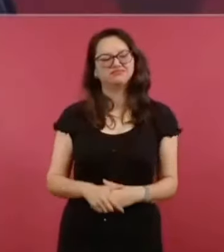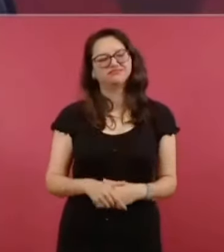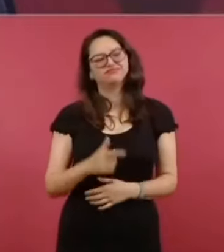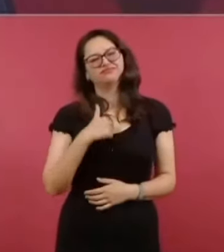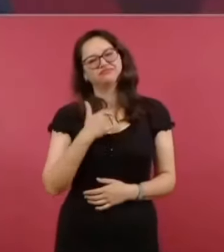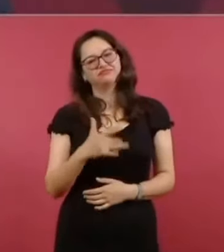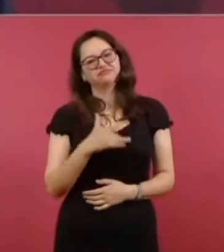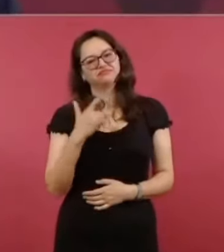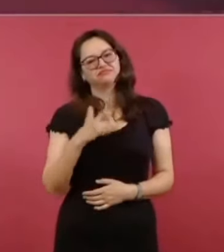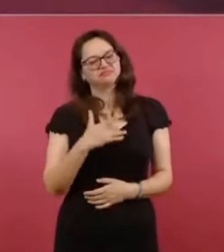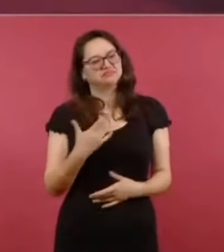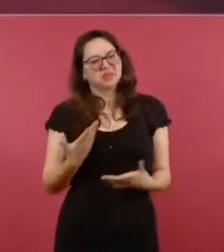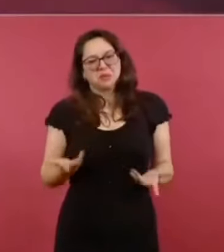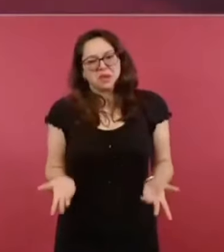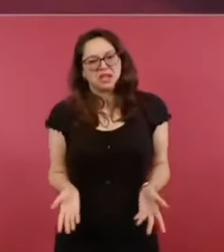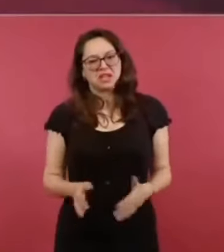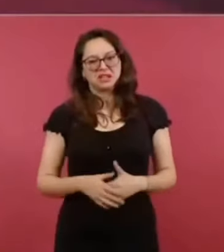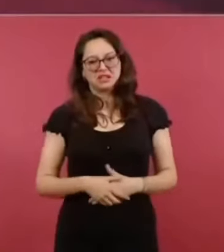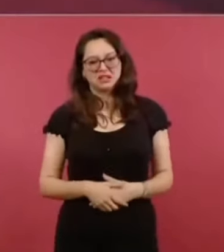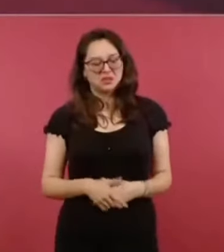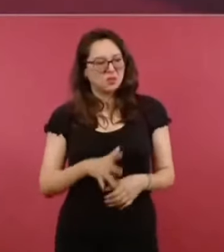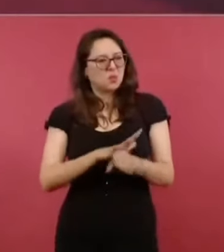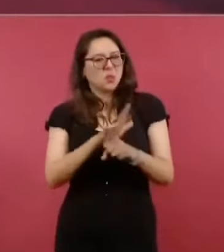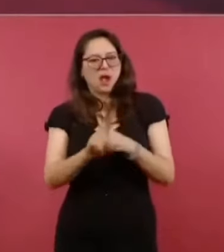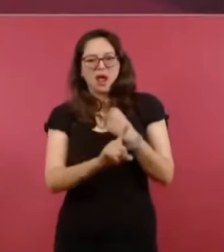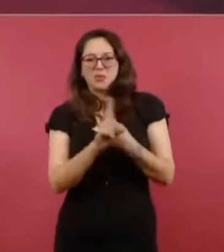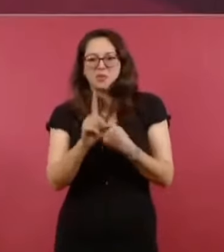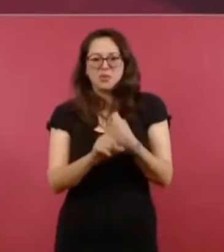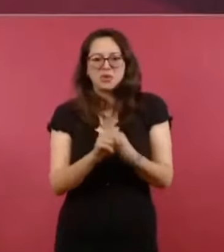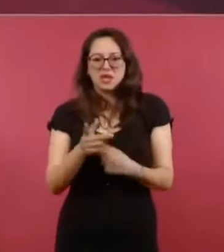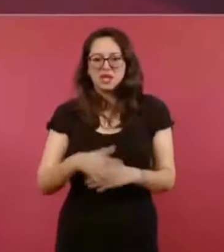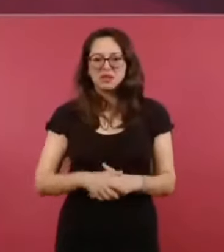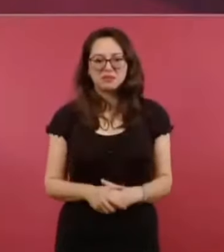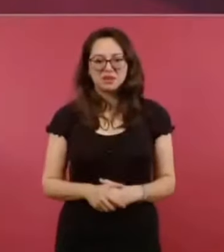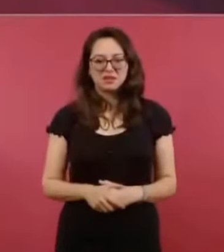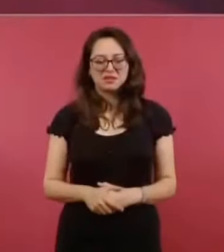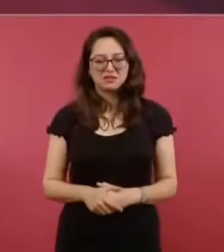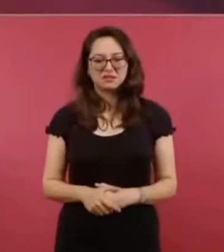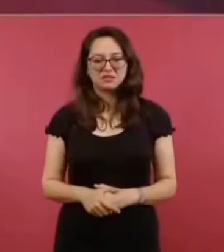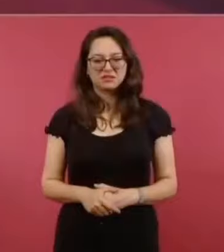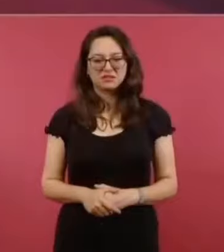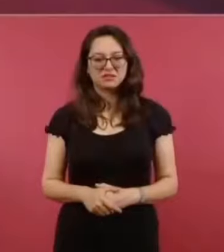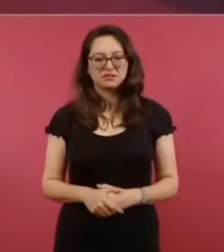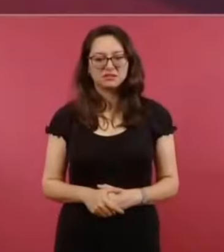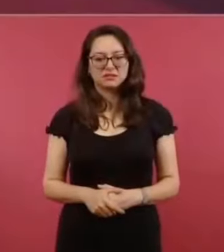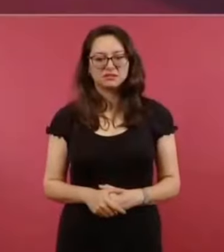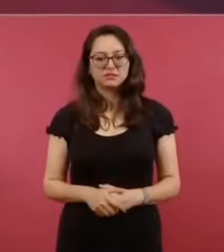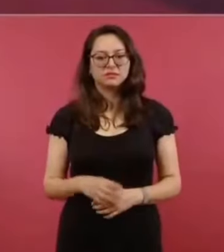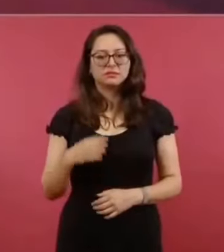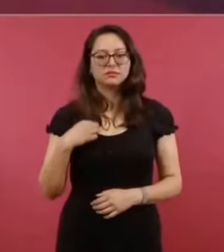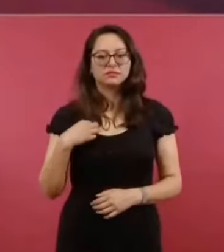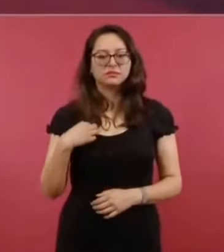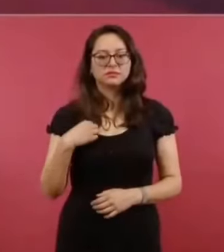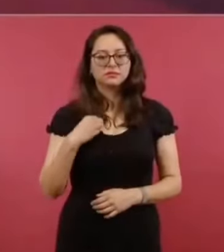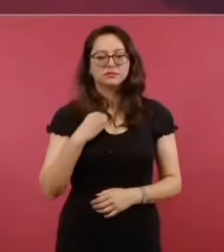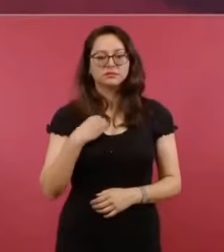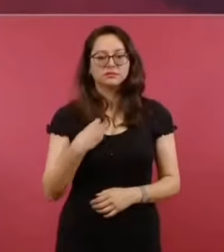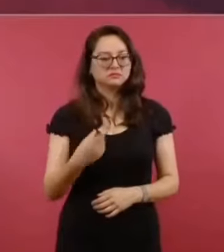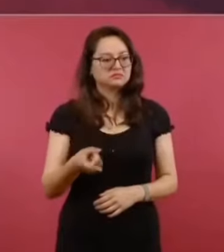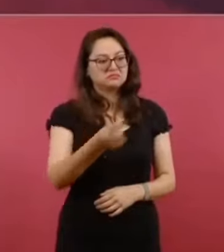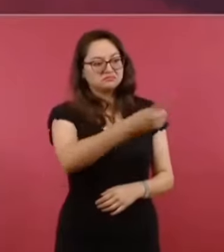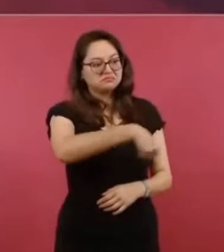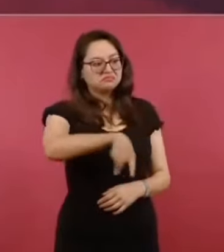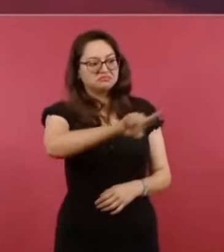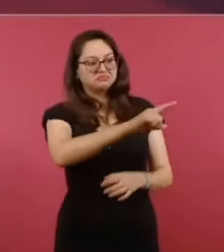¿Qué les puede afectar? Si ellos mismos dicen que no funciona,